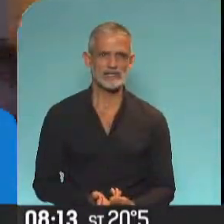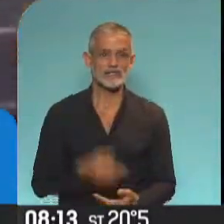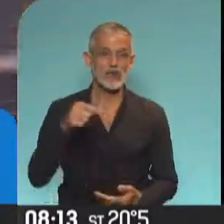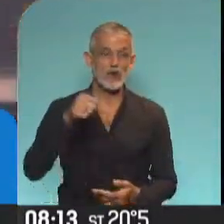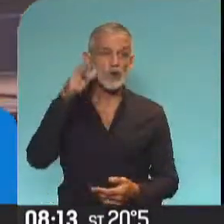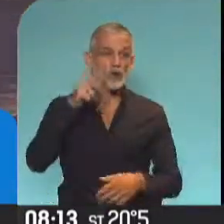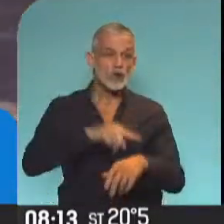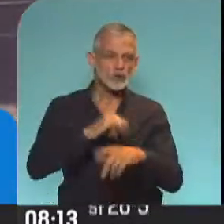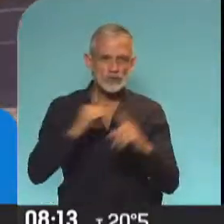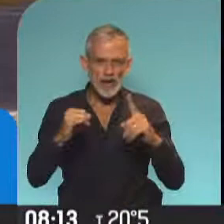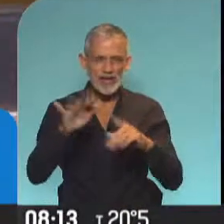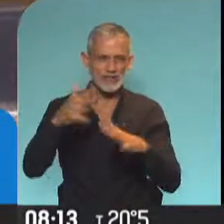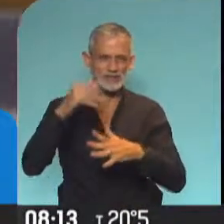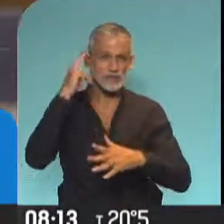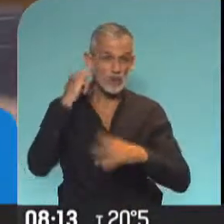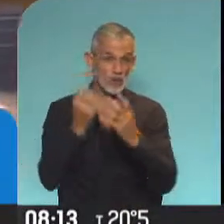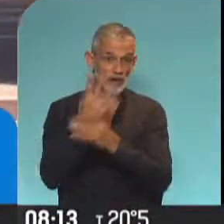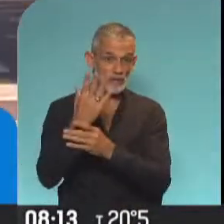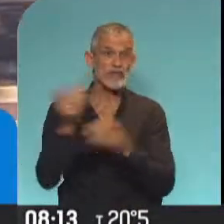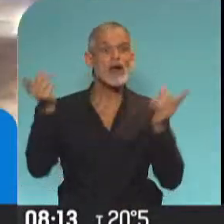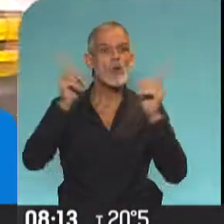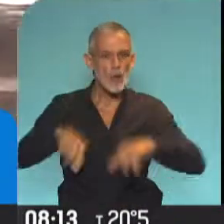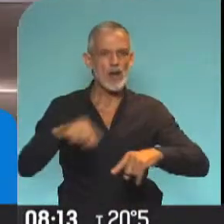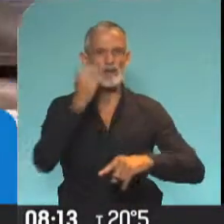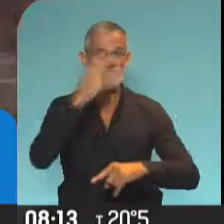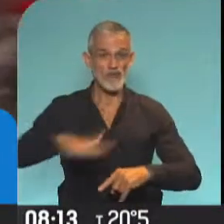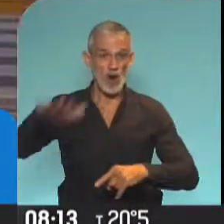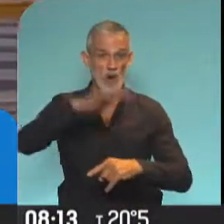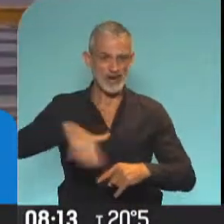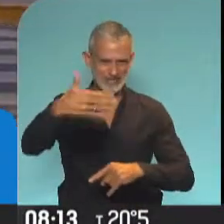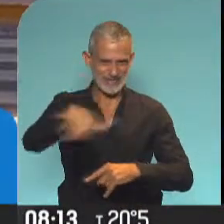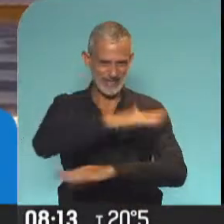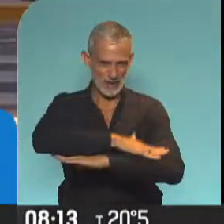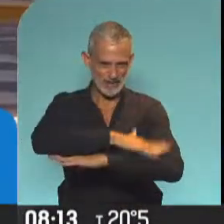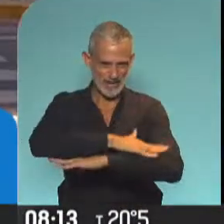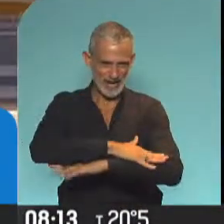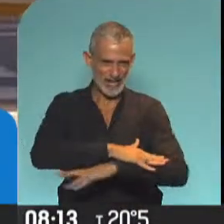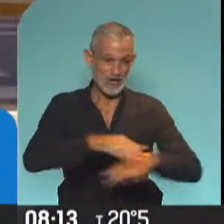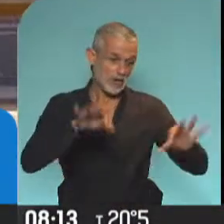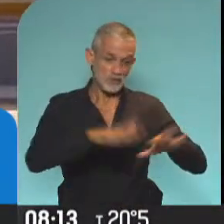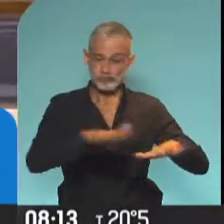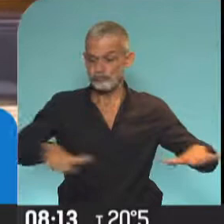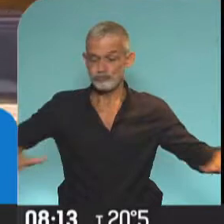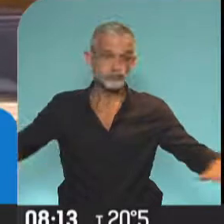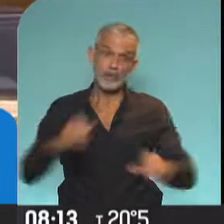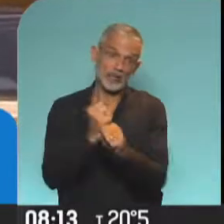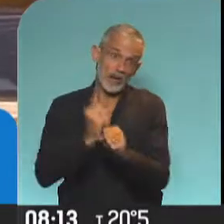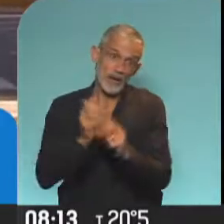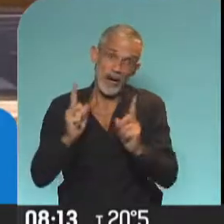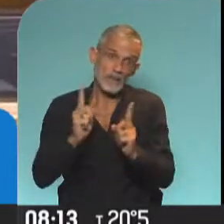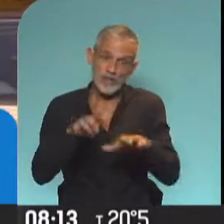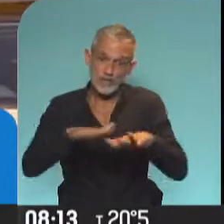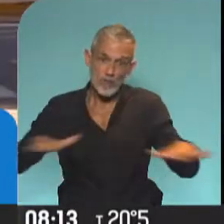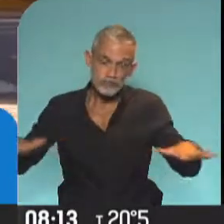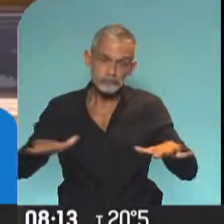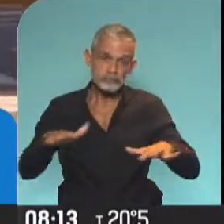ocho y media, nueve, vamos a volver los Vendedores de Flores a laburar nuevamente en Flores, acá